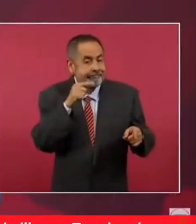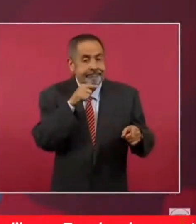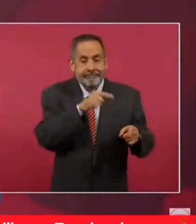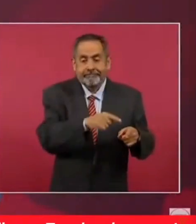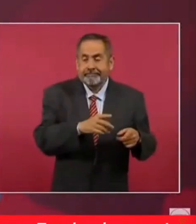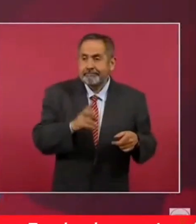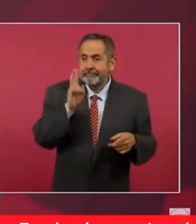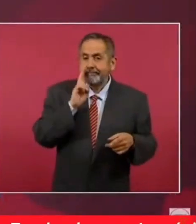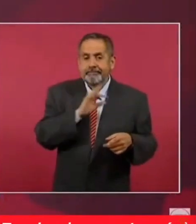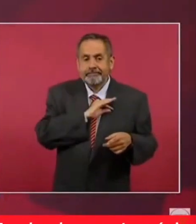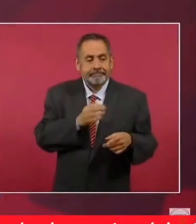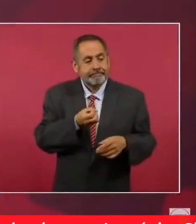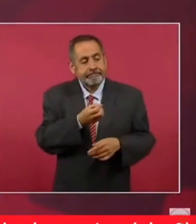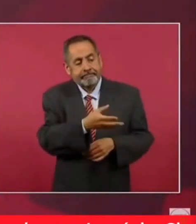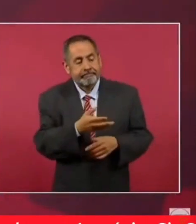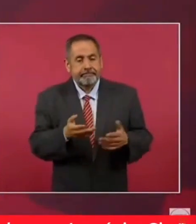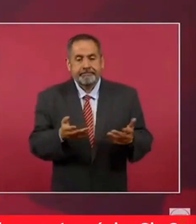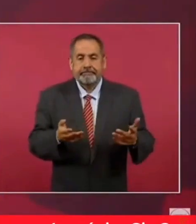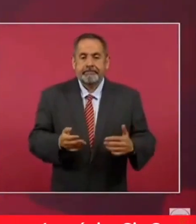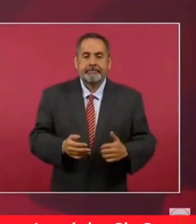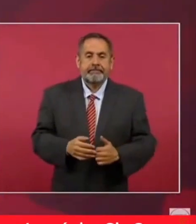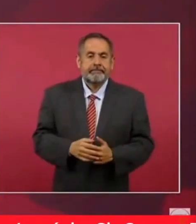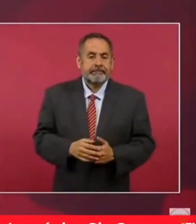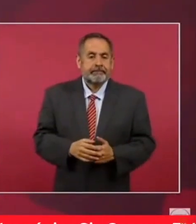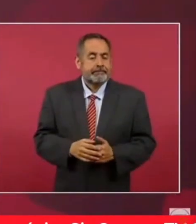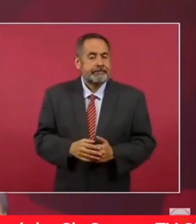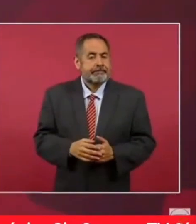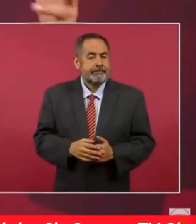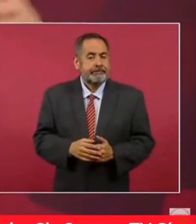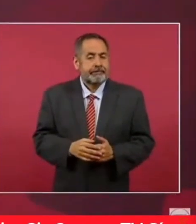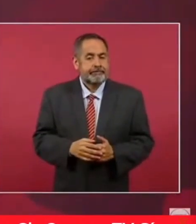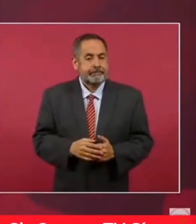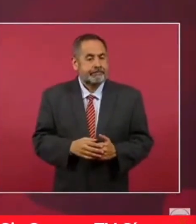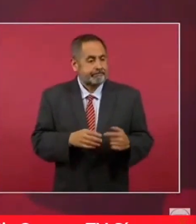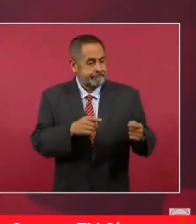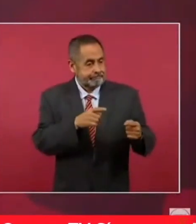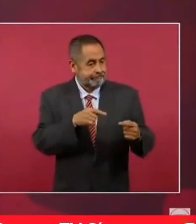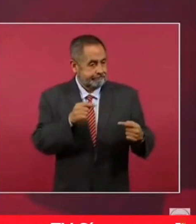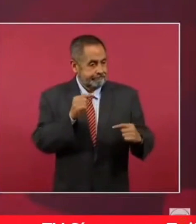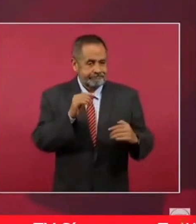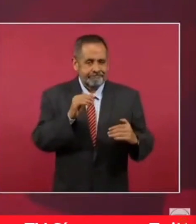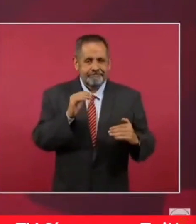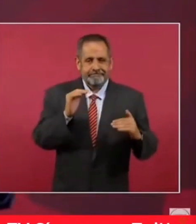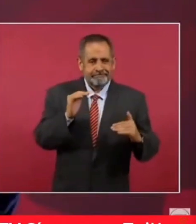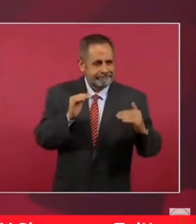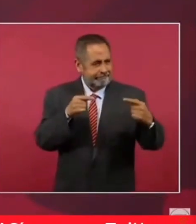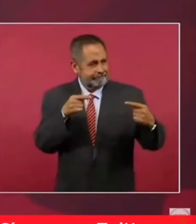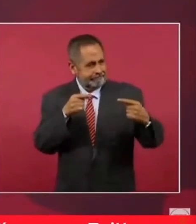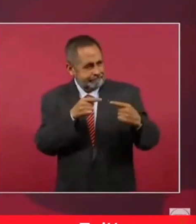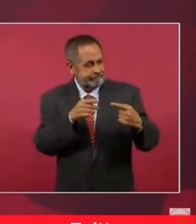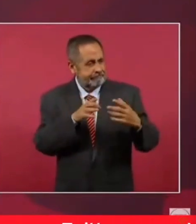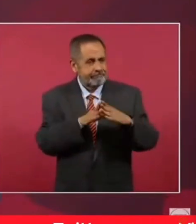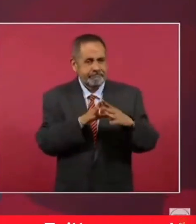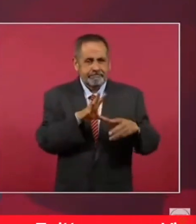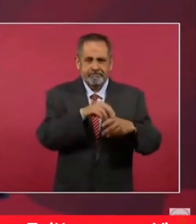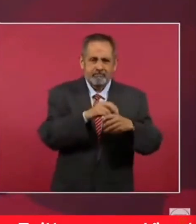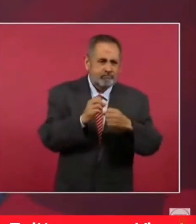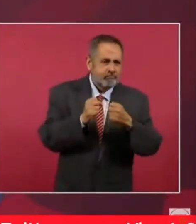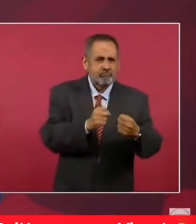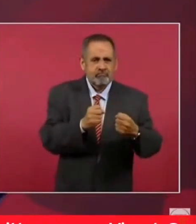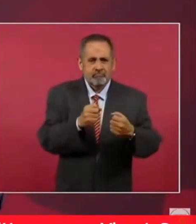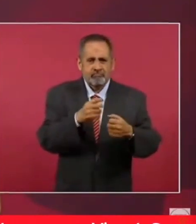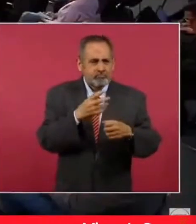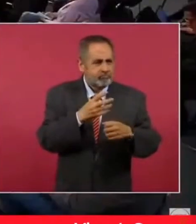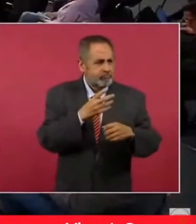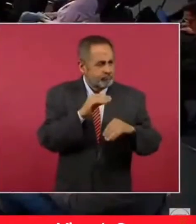podamos también contribuir a que la oposición se fortalezca, se consolide, se